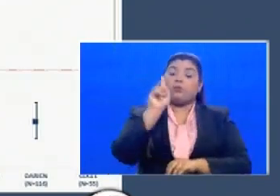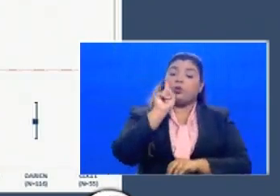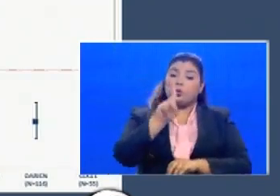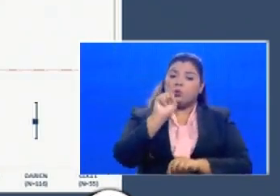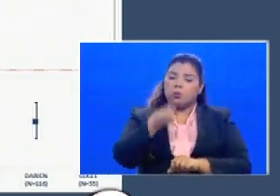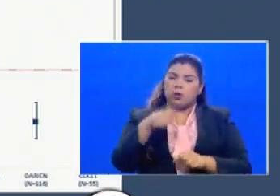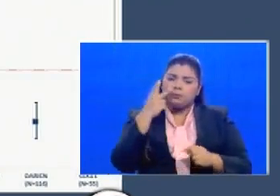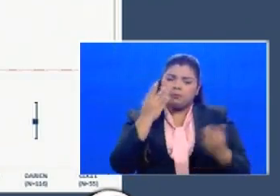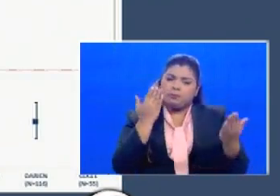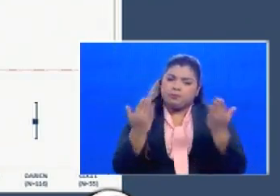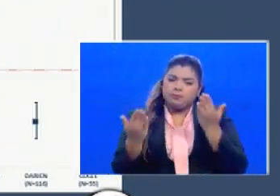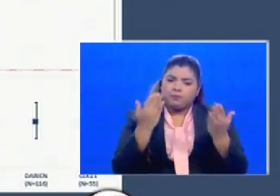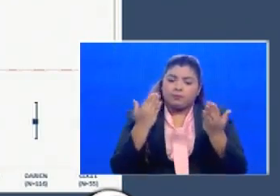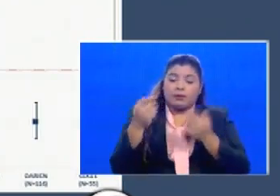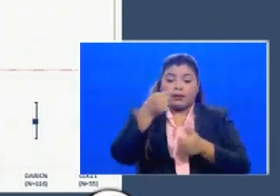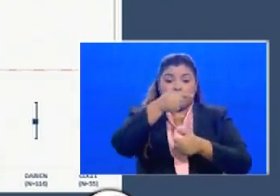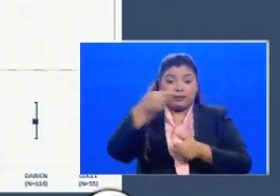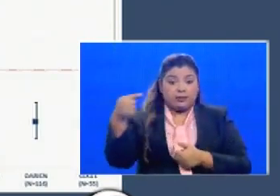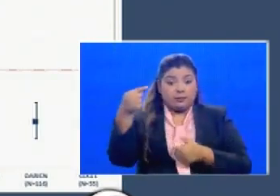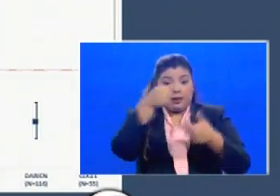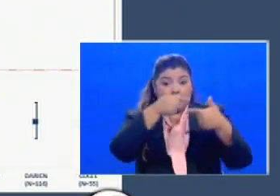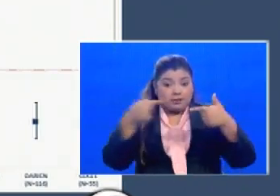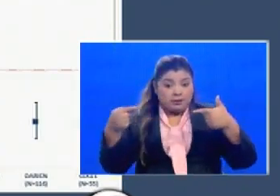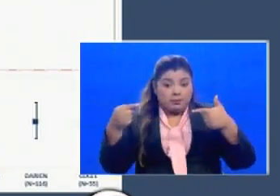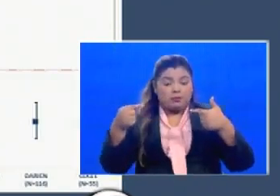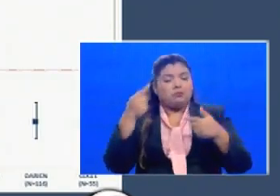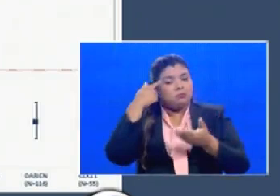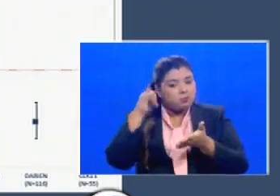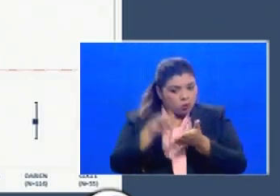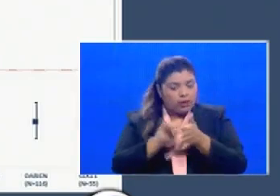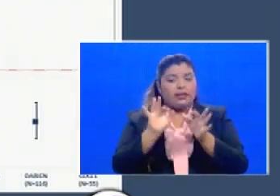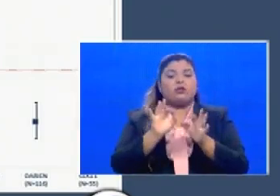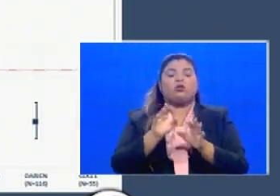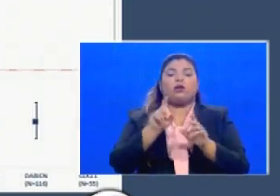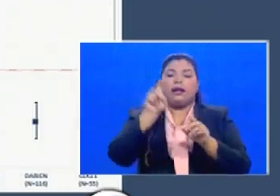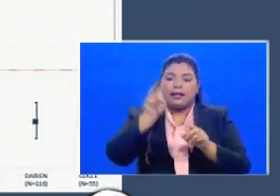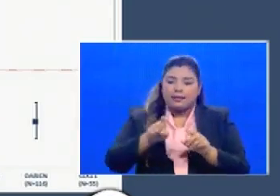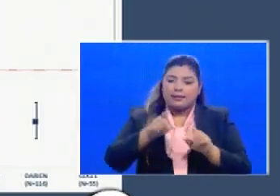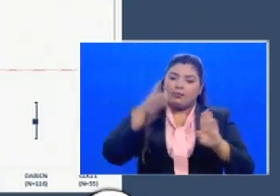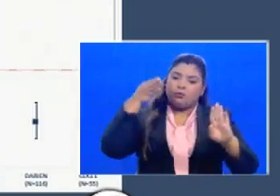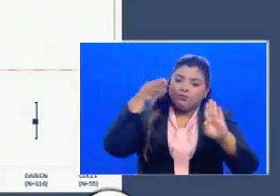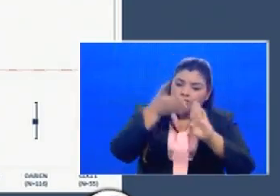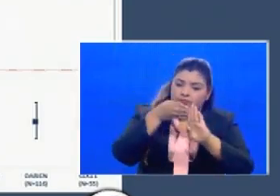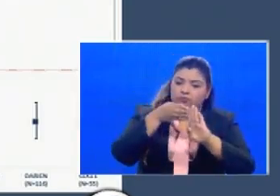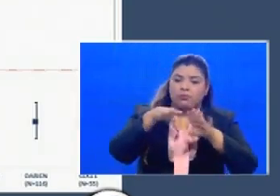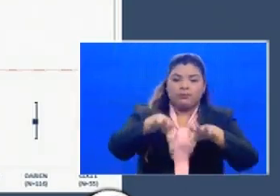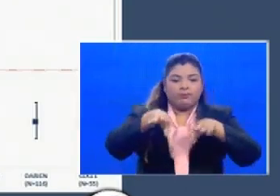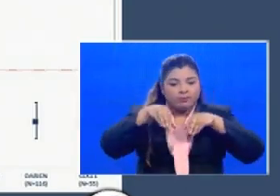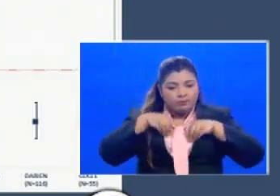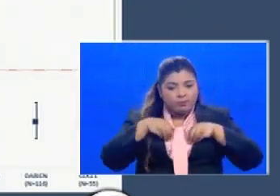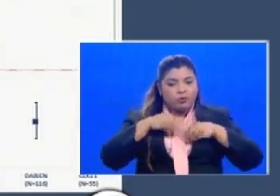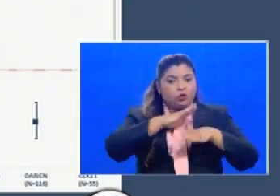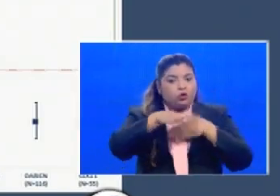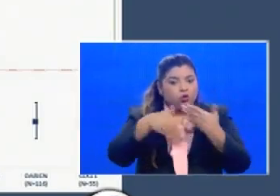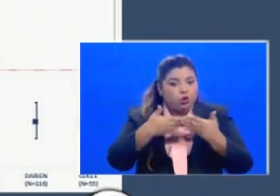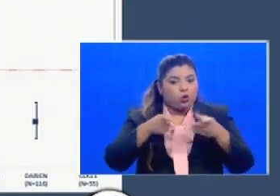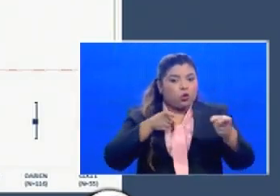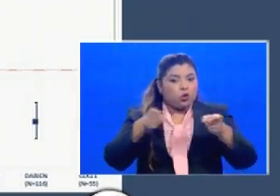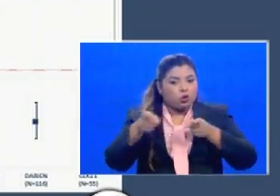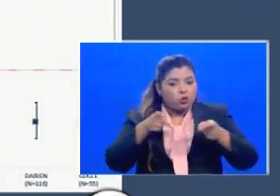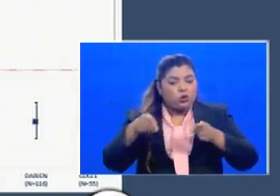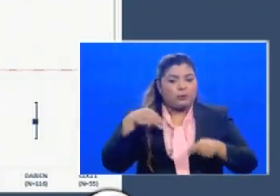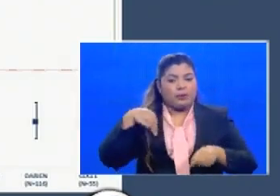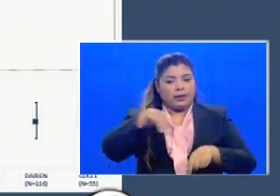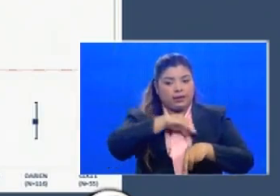variación entre semana a semana y por eso es importante el cumplimiento en las siguientes semanas de todas las medidas que todavía